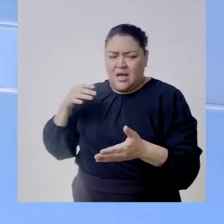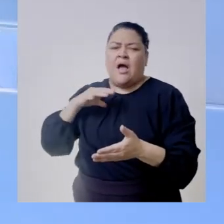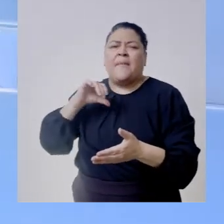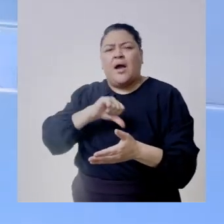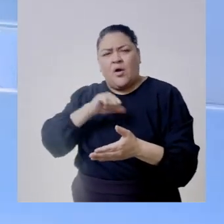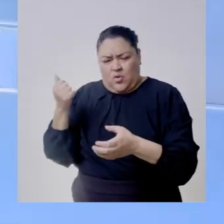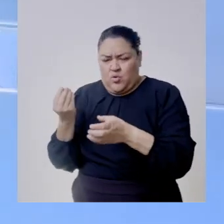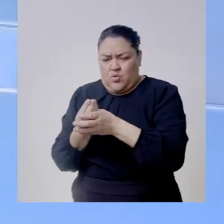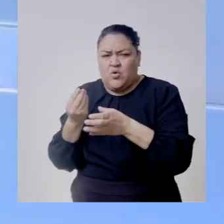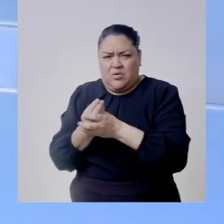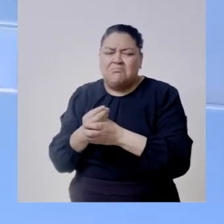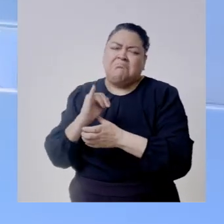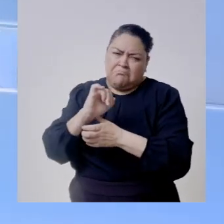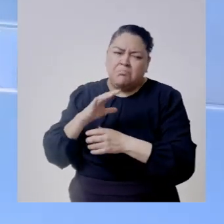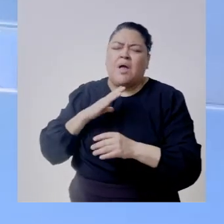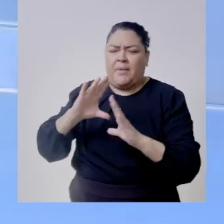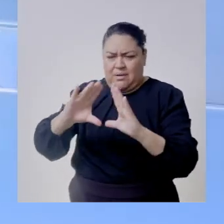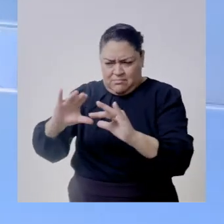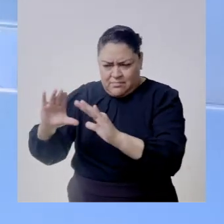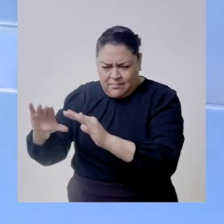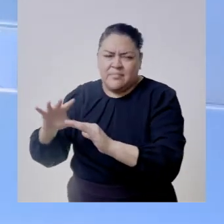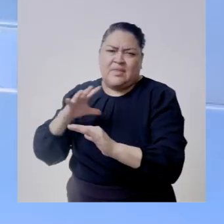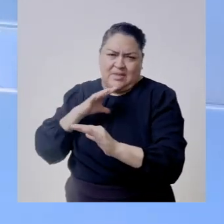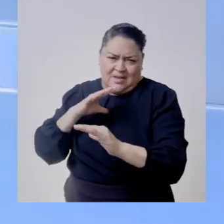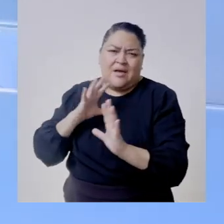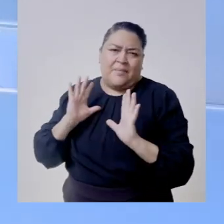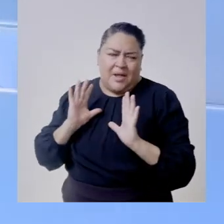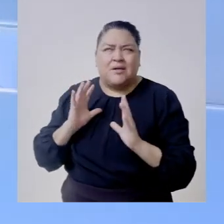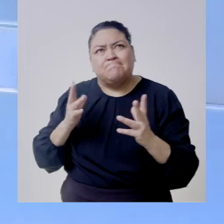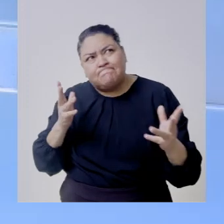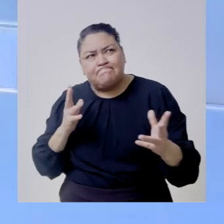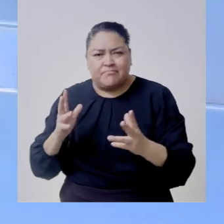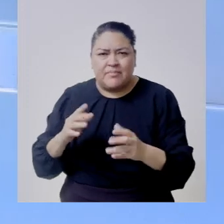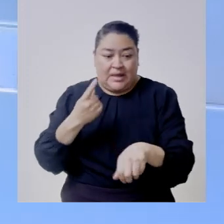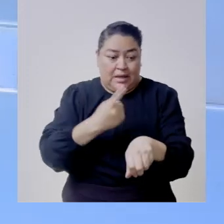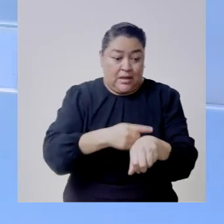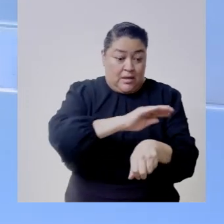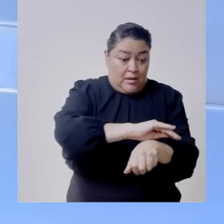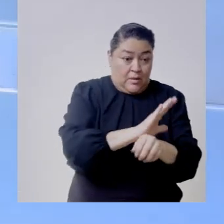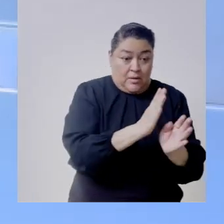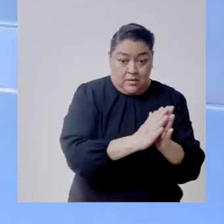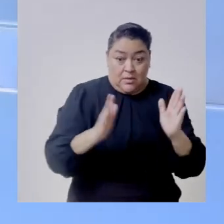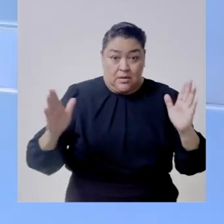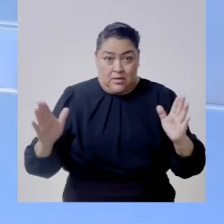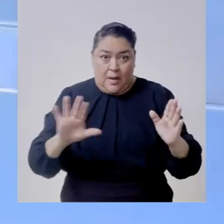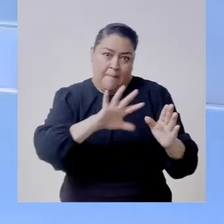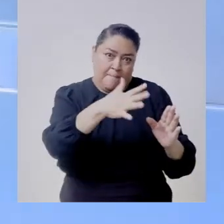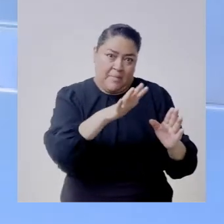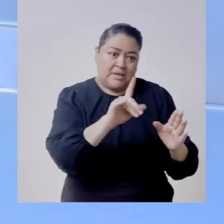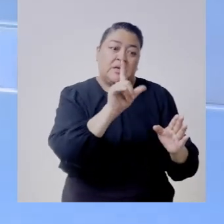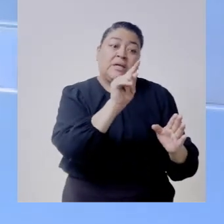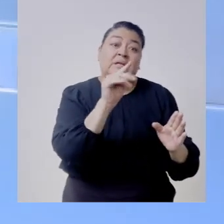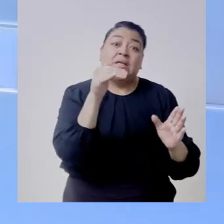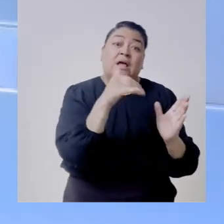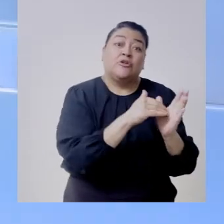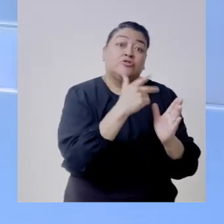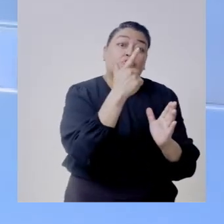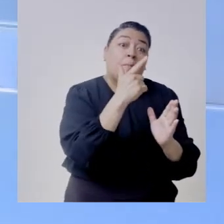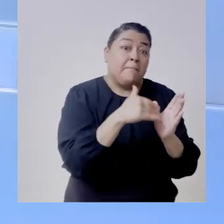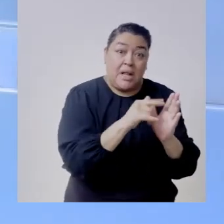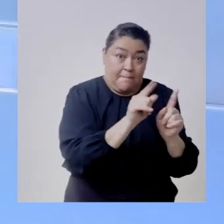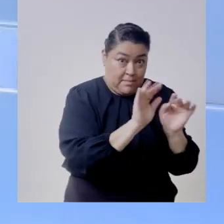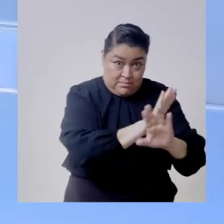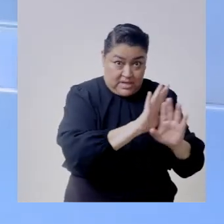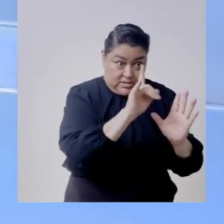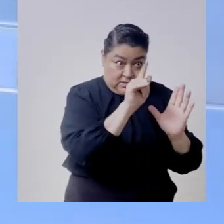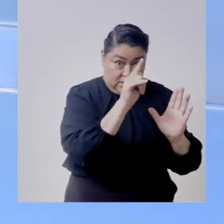judicial electoral si capacitaba bueno a ver antes de pandemia capacitamos alrededor de 78 mil personas por año